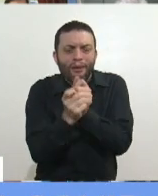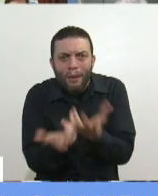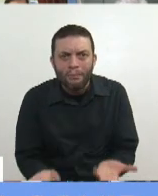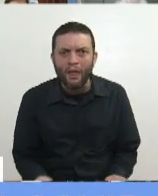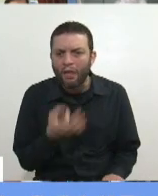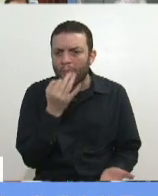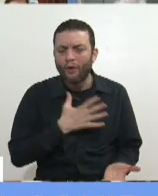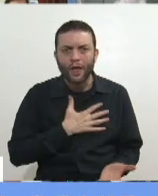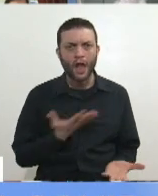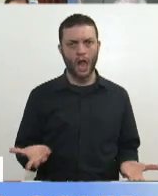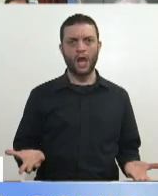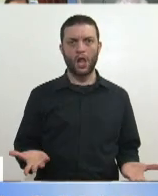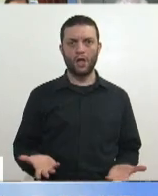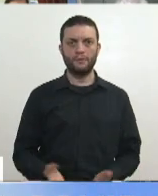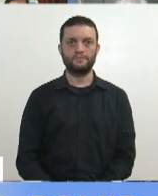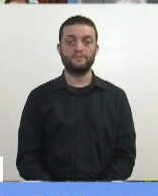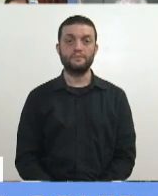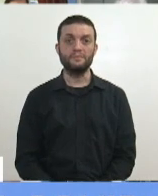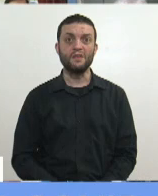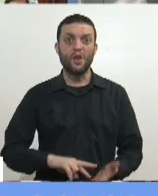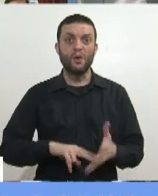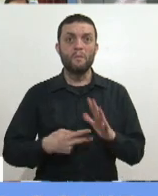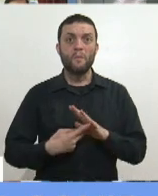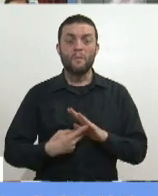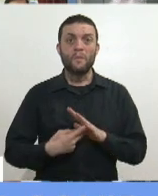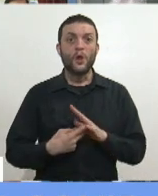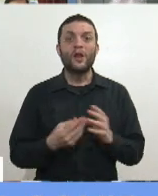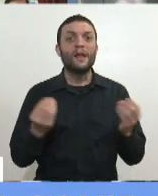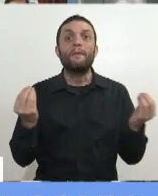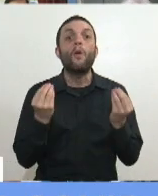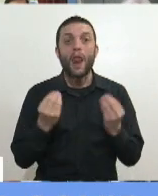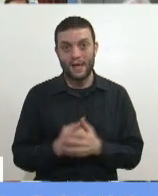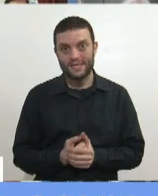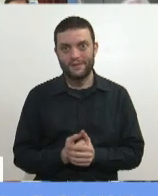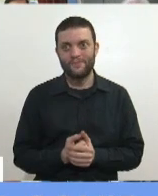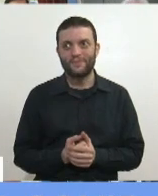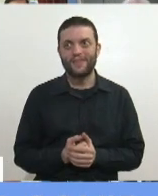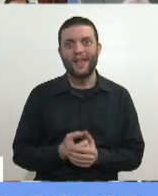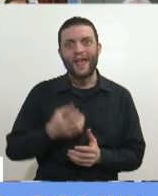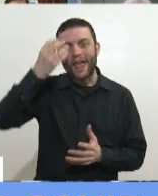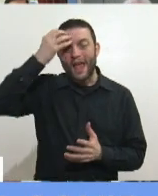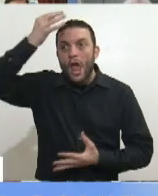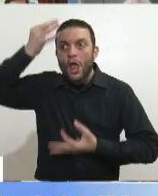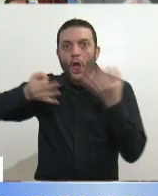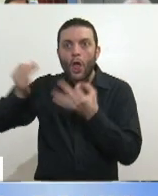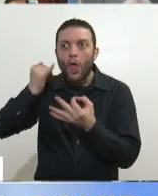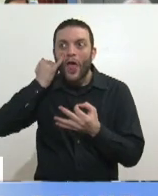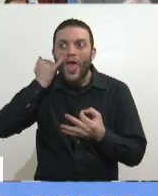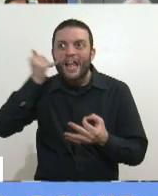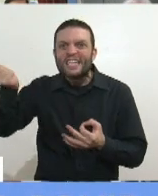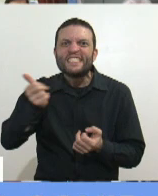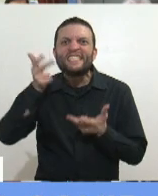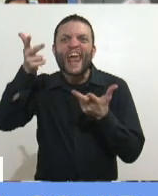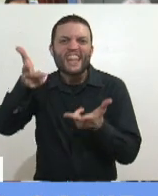El problema es que la Constitución dijo que no. Y el postor de Derecho se ofendió.